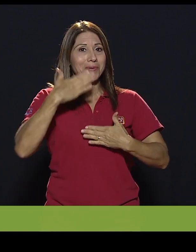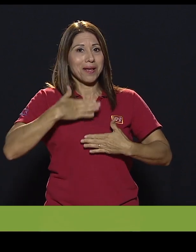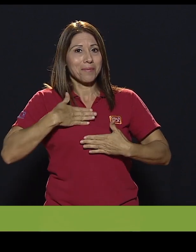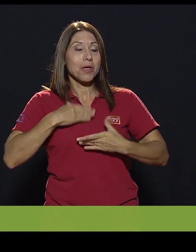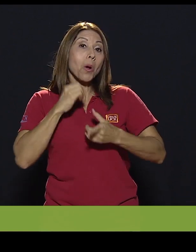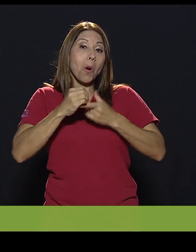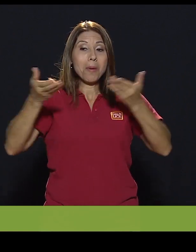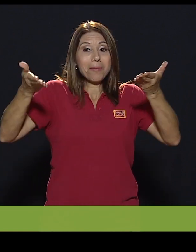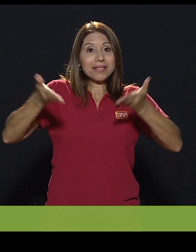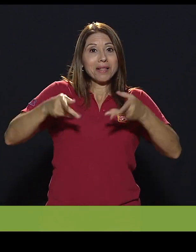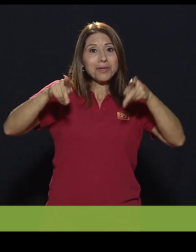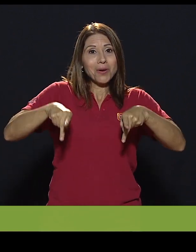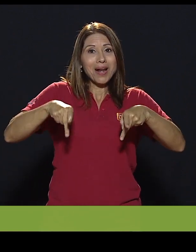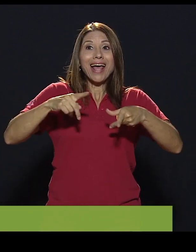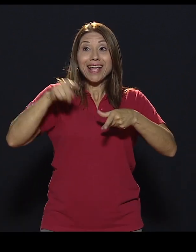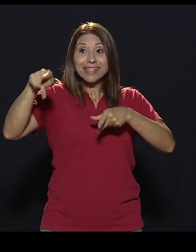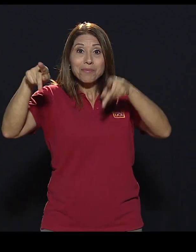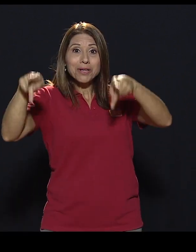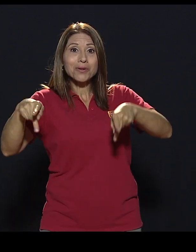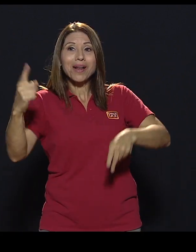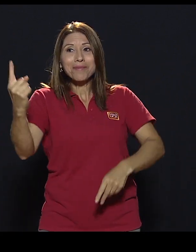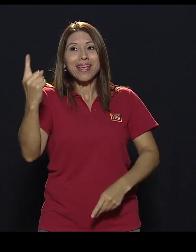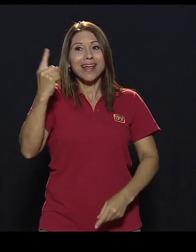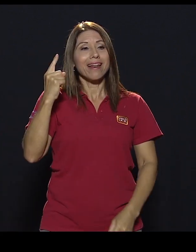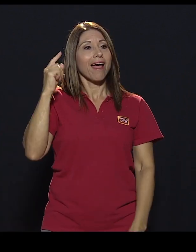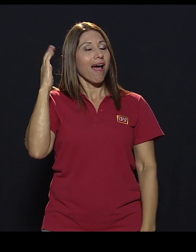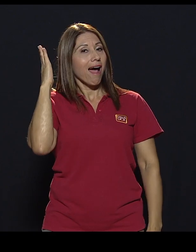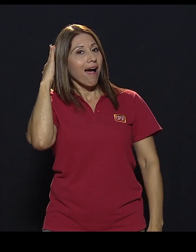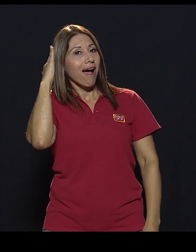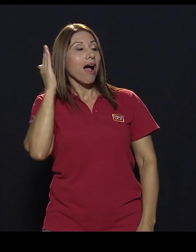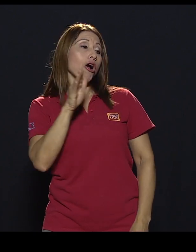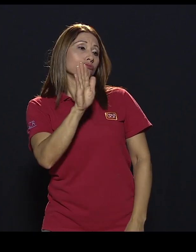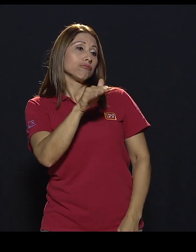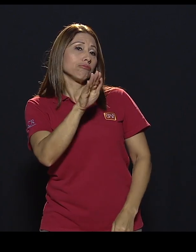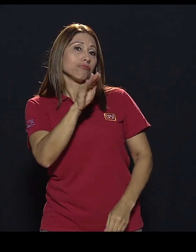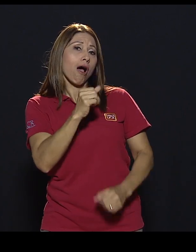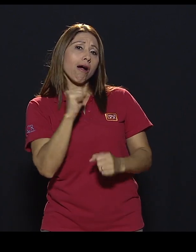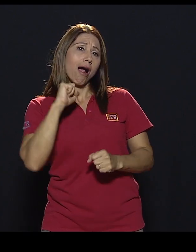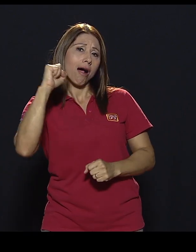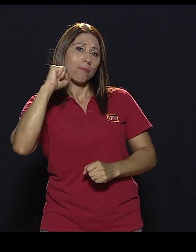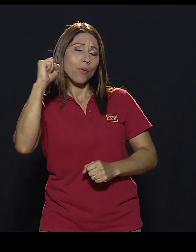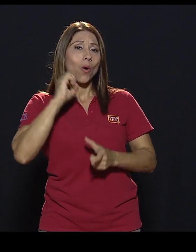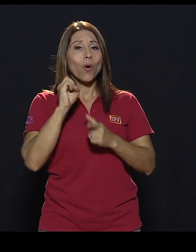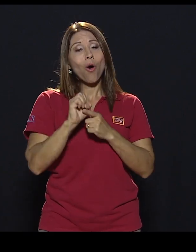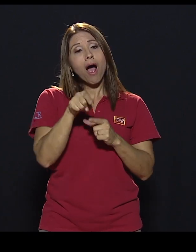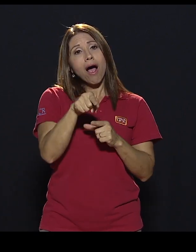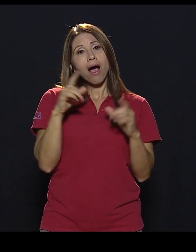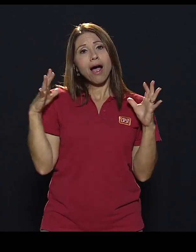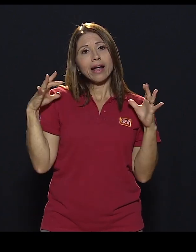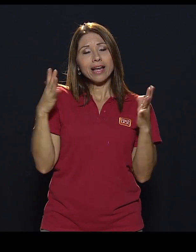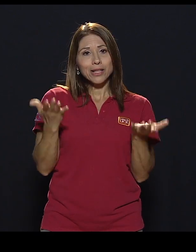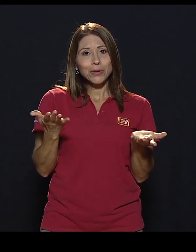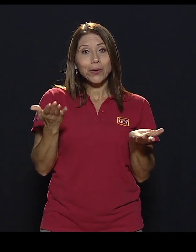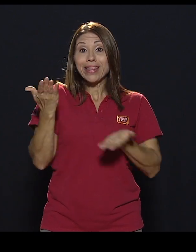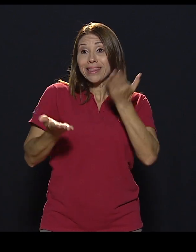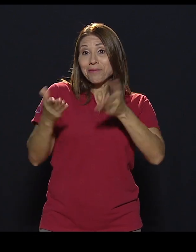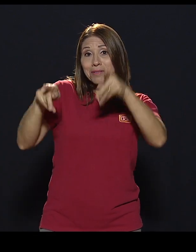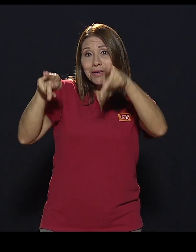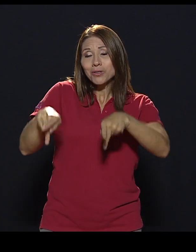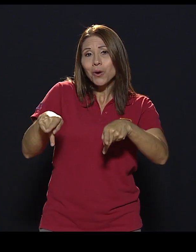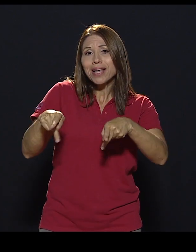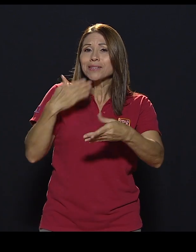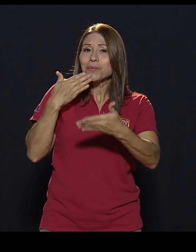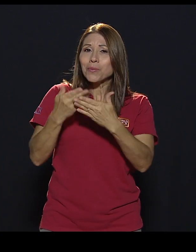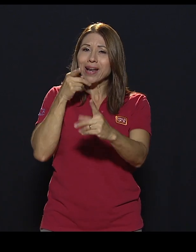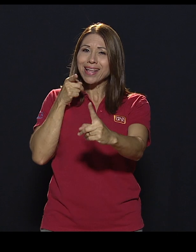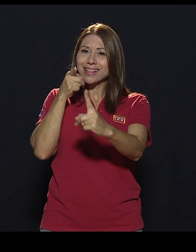de una vez aprovecha para darme palmaditas en la cabeza y decirme campeón o angelito, ¿verdad? Quizás tienen toda la buena intención